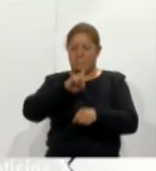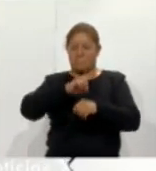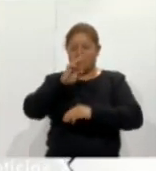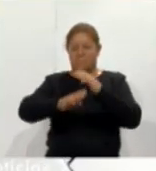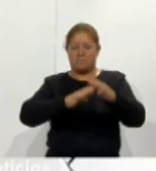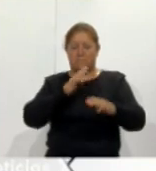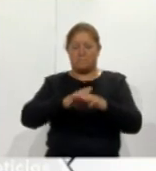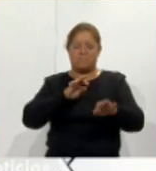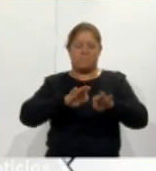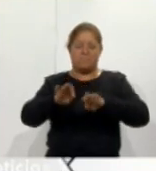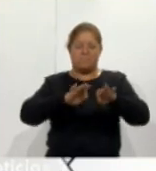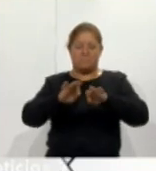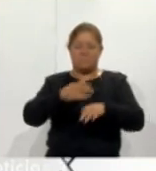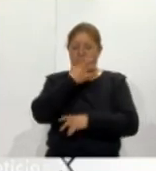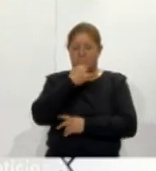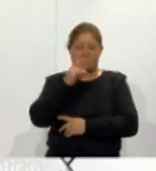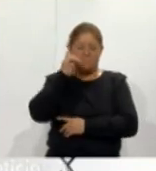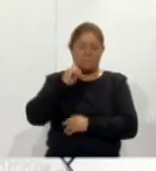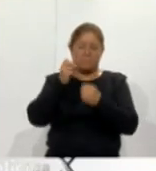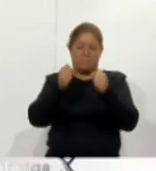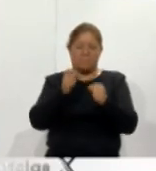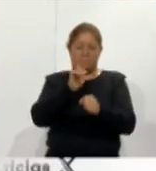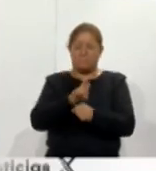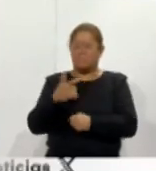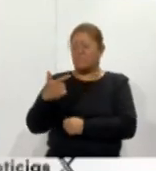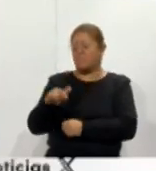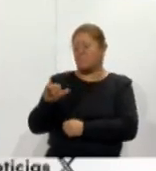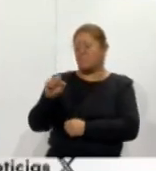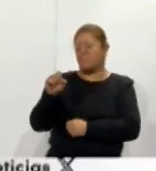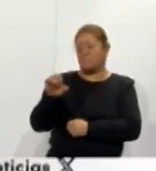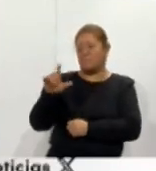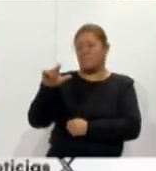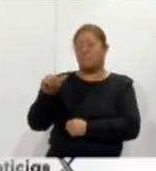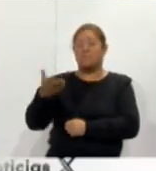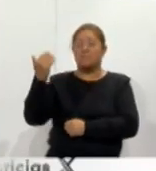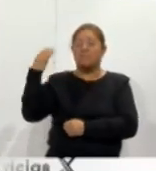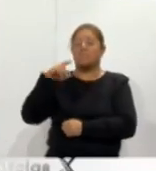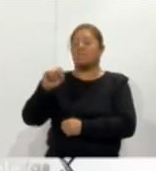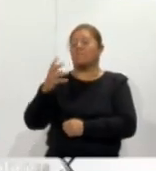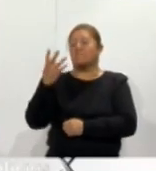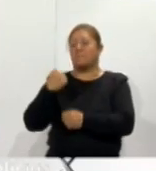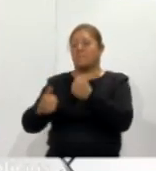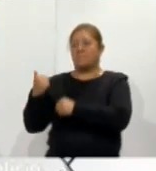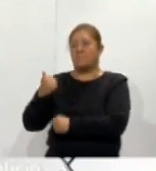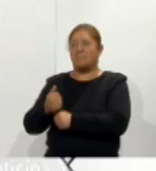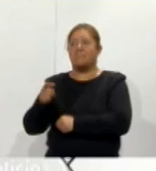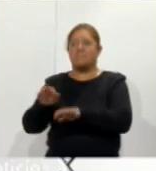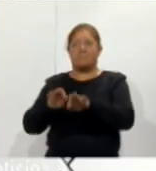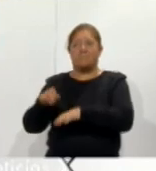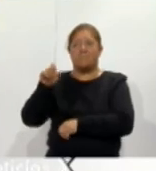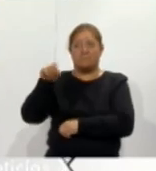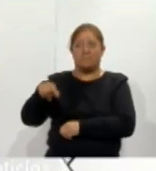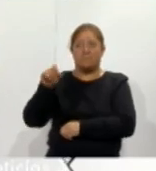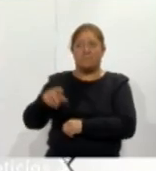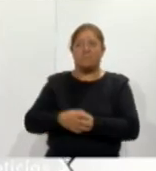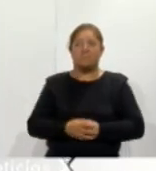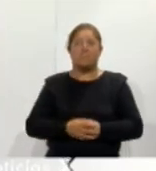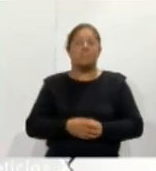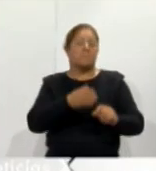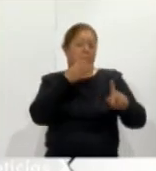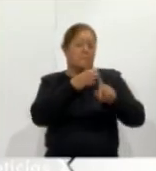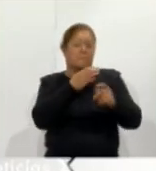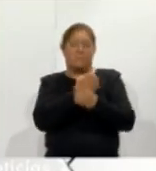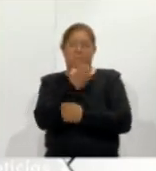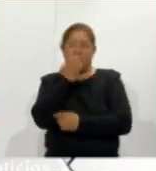trabajador y la trabajadora social Gisela Márquez Valencia desde hace 24 años desempeña esta labor en el sector escolar